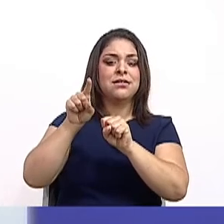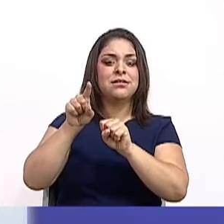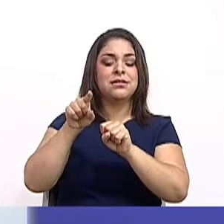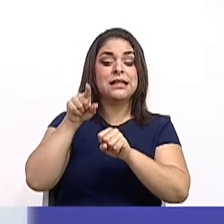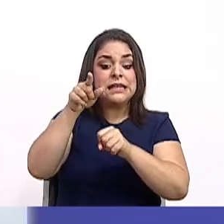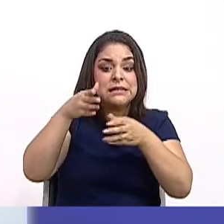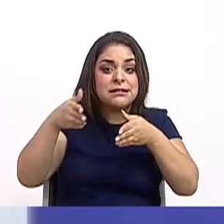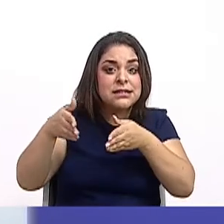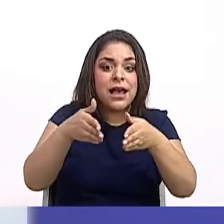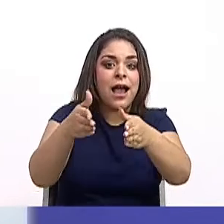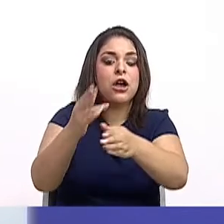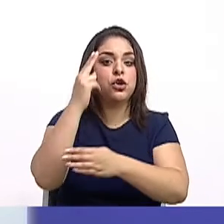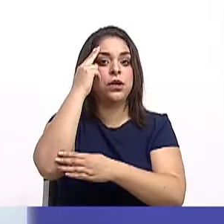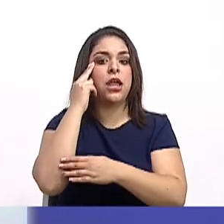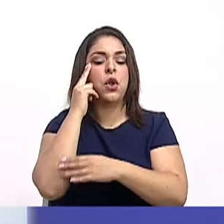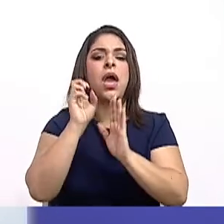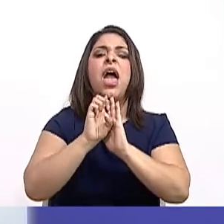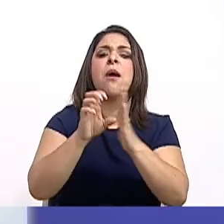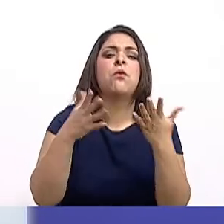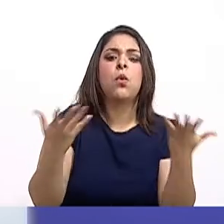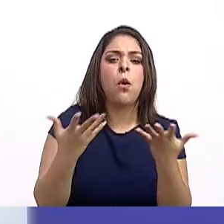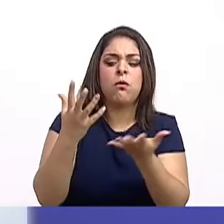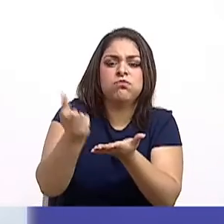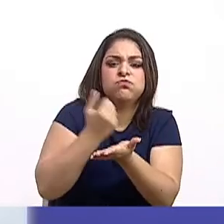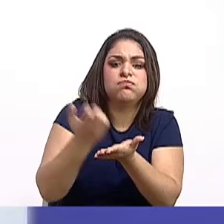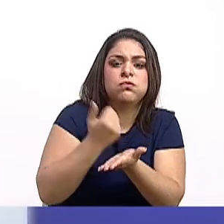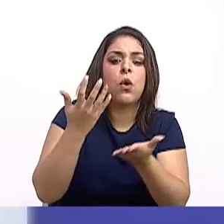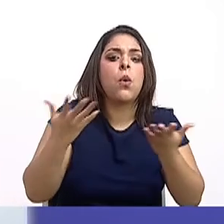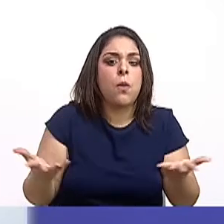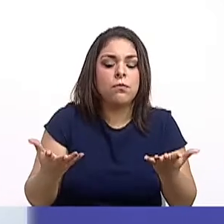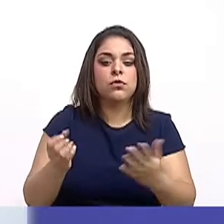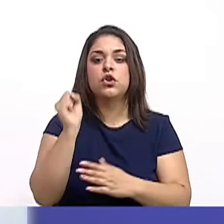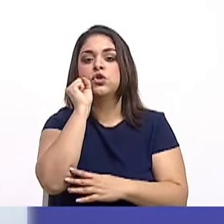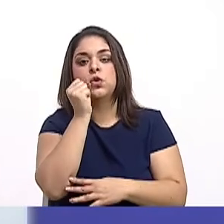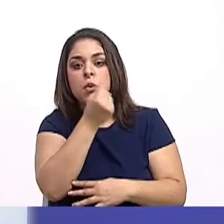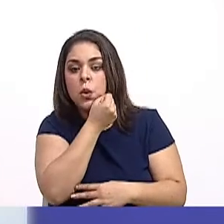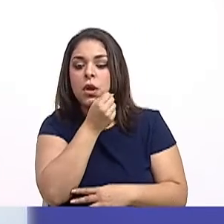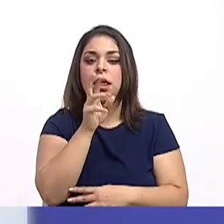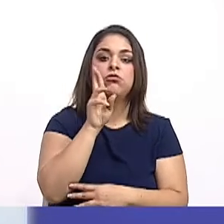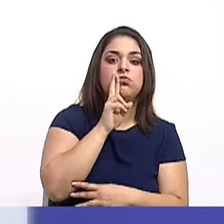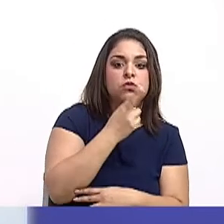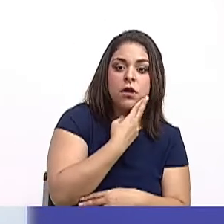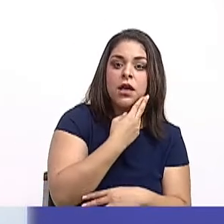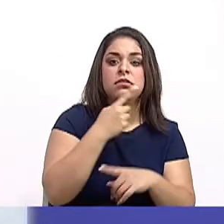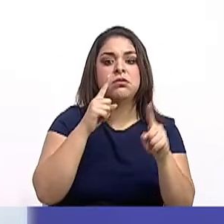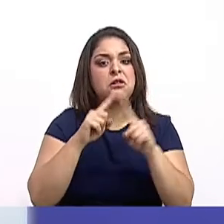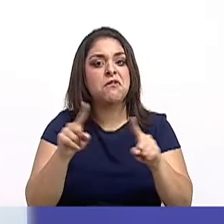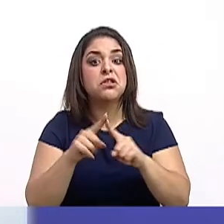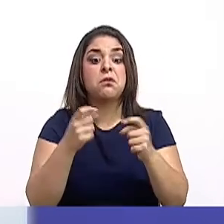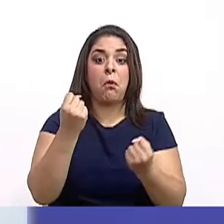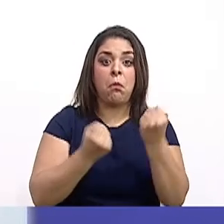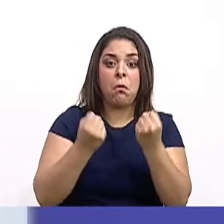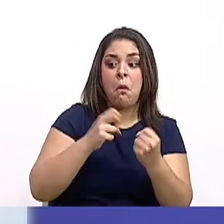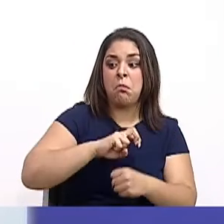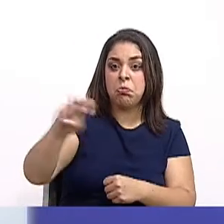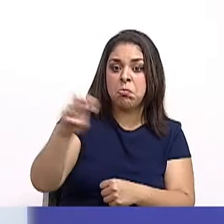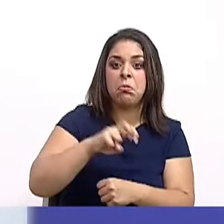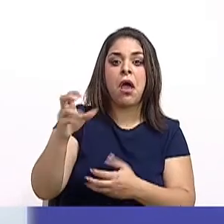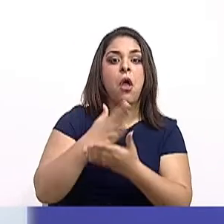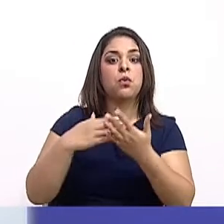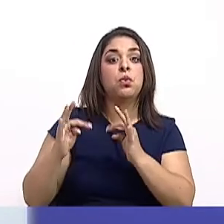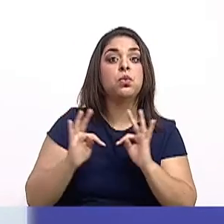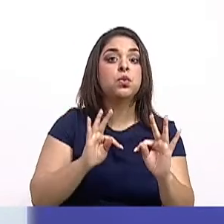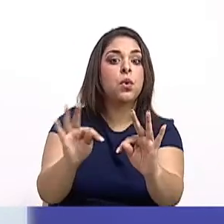sea con restaurantes, con sodas, o muchos que se manejan para transportar a las diferentes personas por algún tour